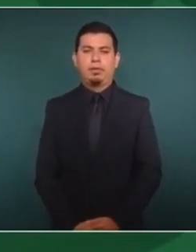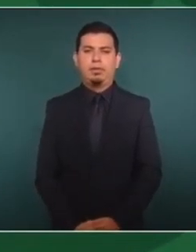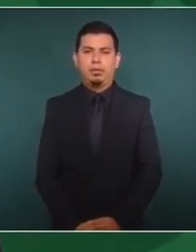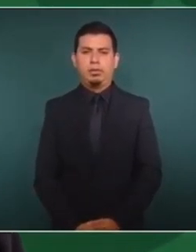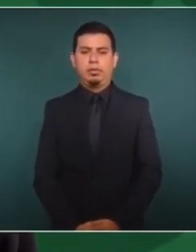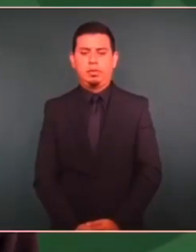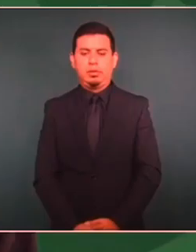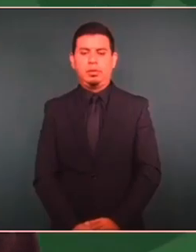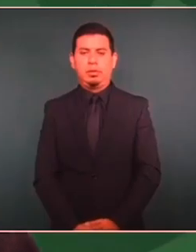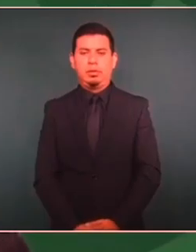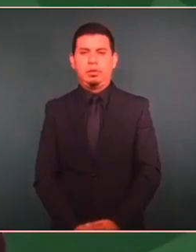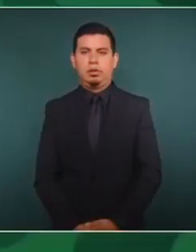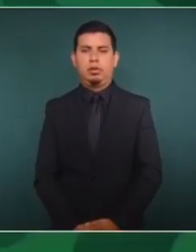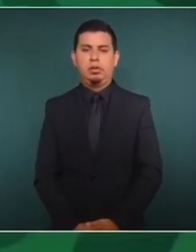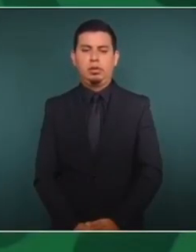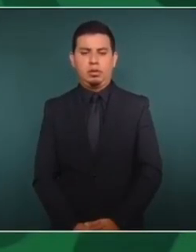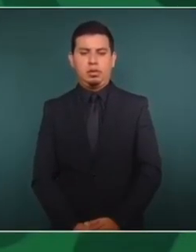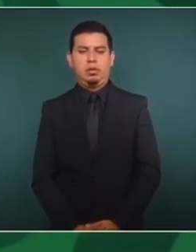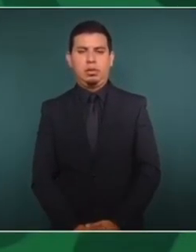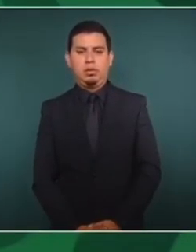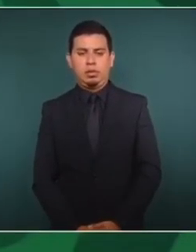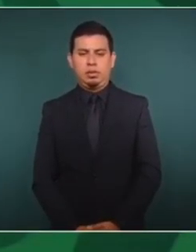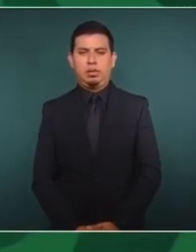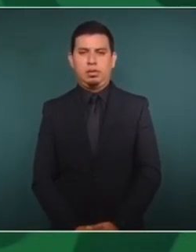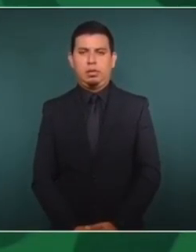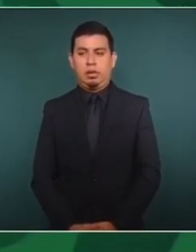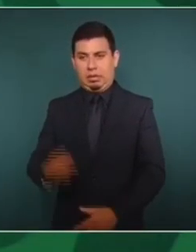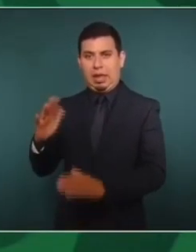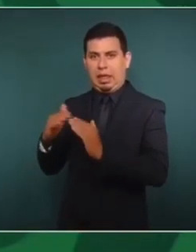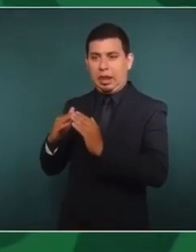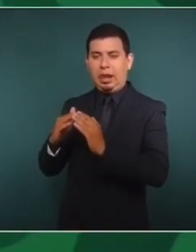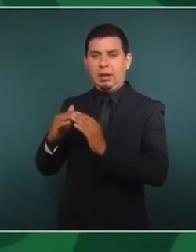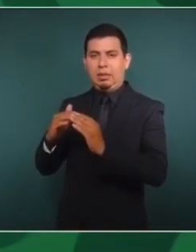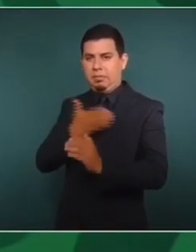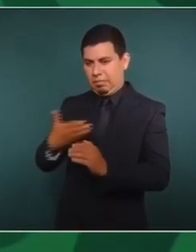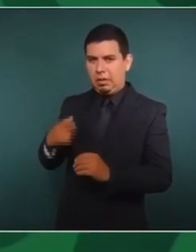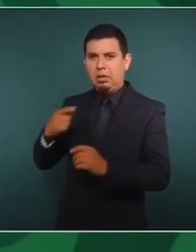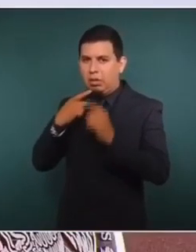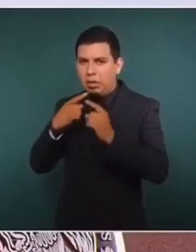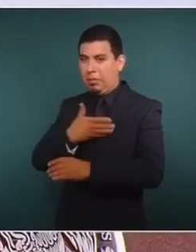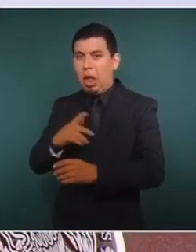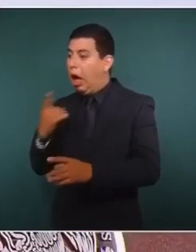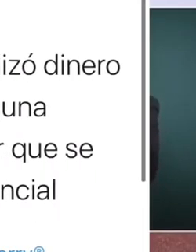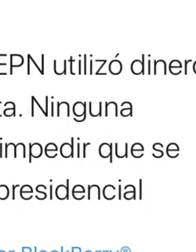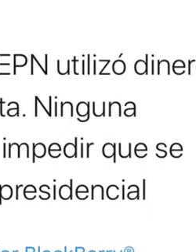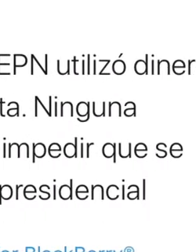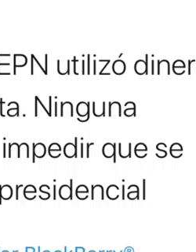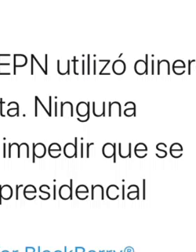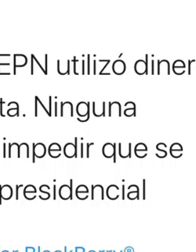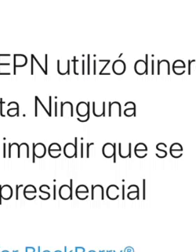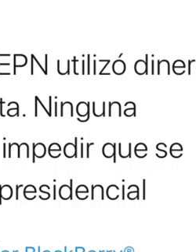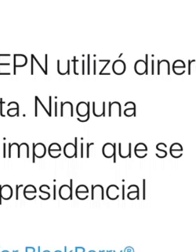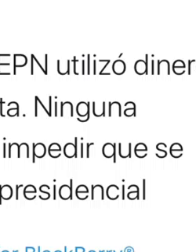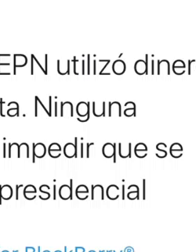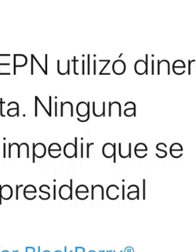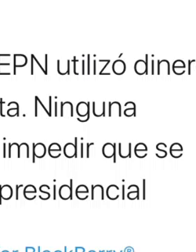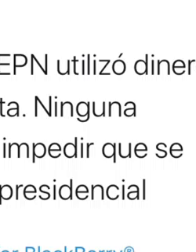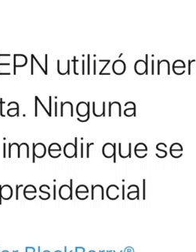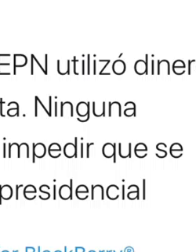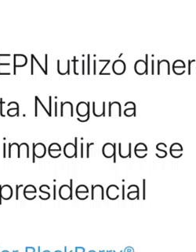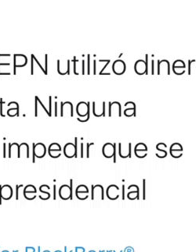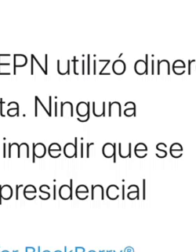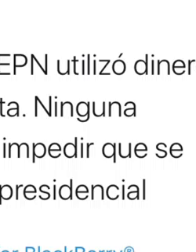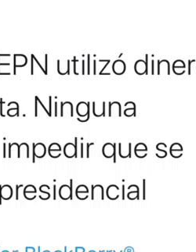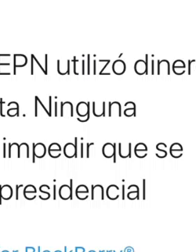Esto se da antes de que llegara el presidente Peña. Luego, ya en campaña, se